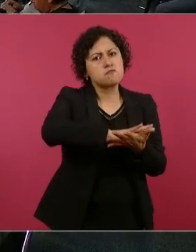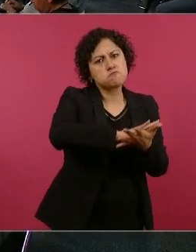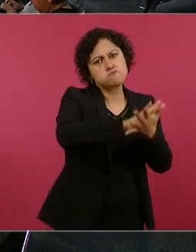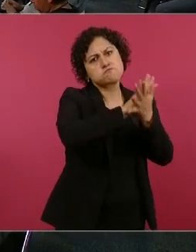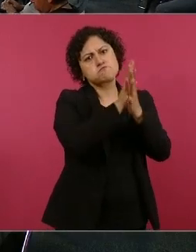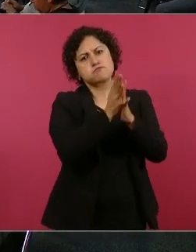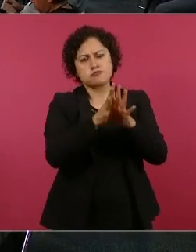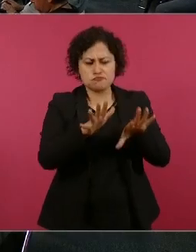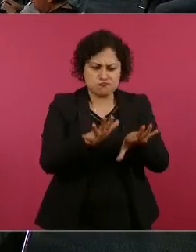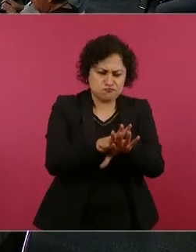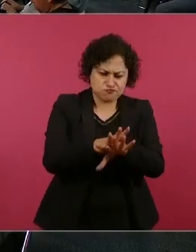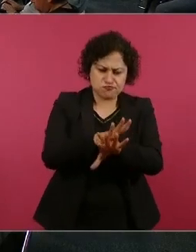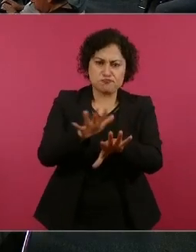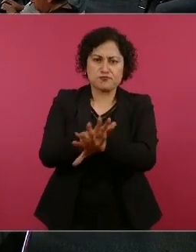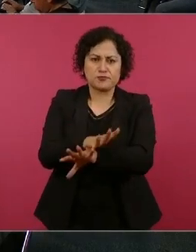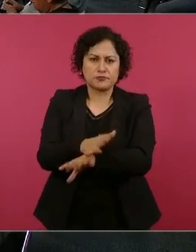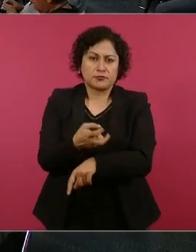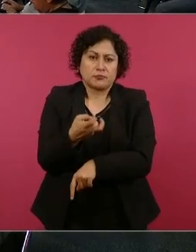populares.